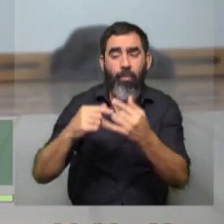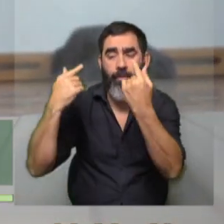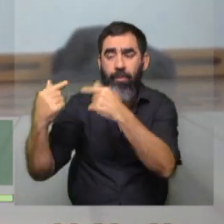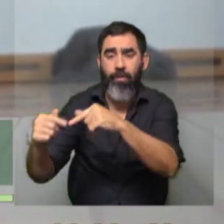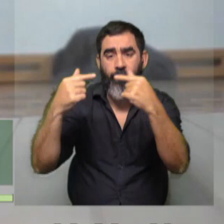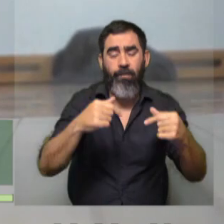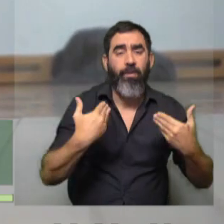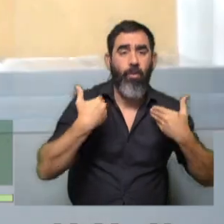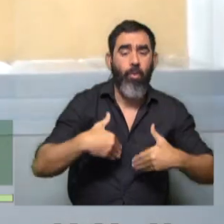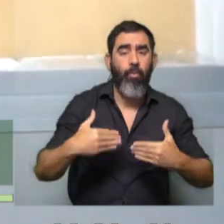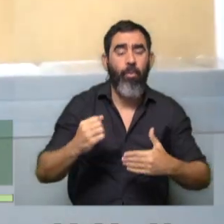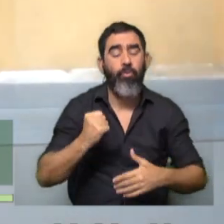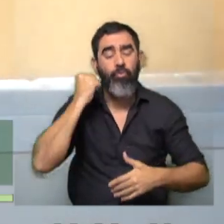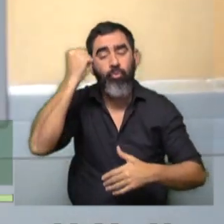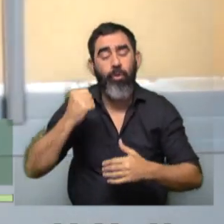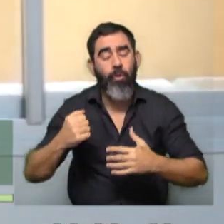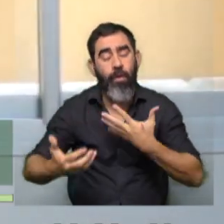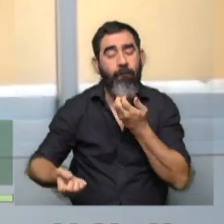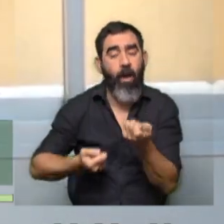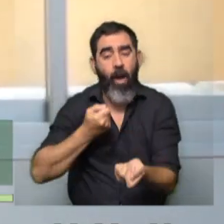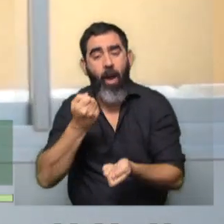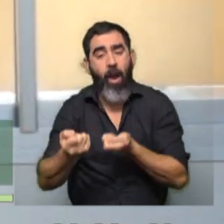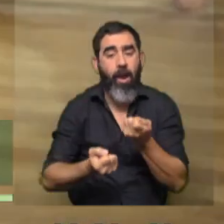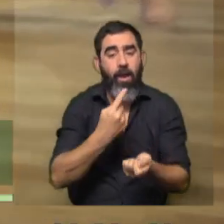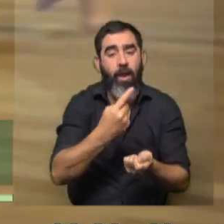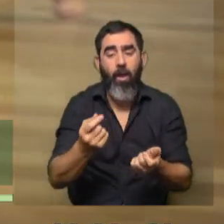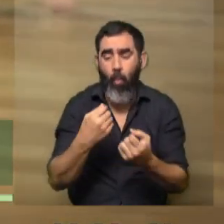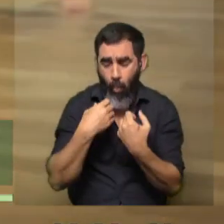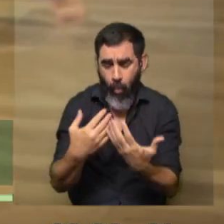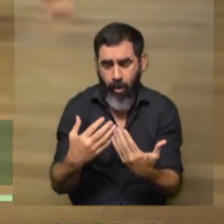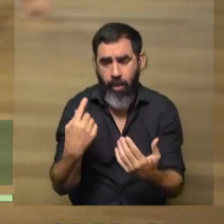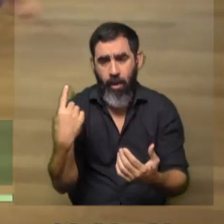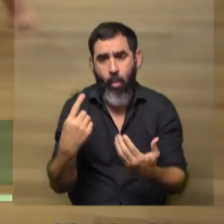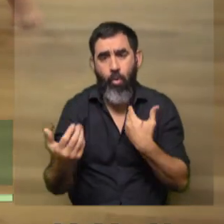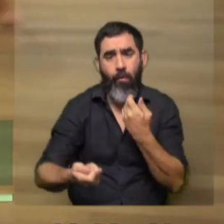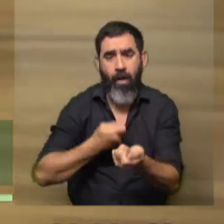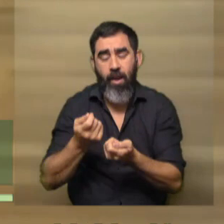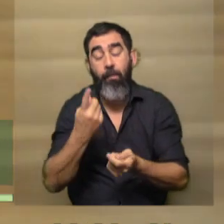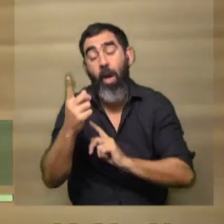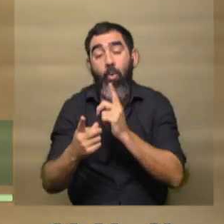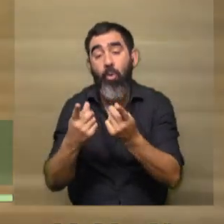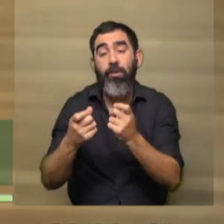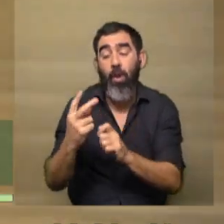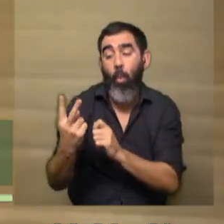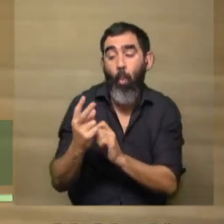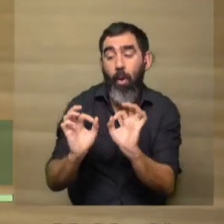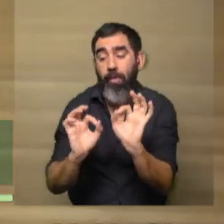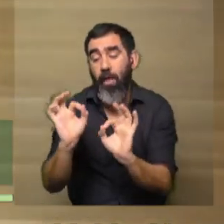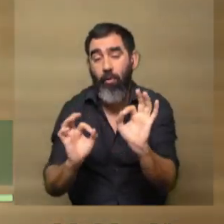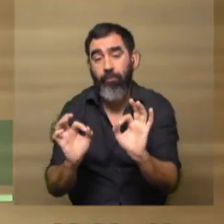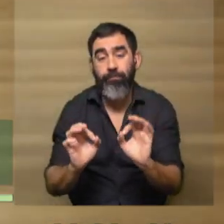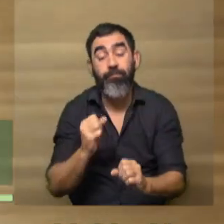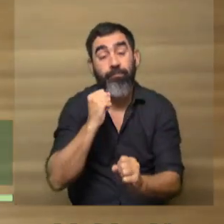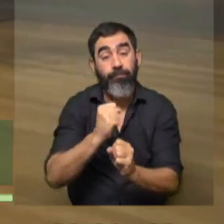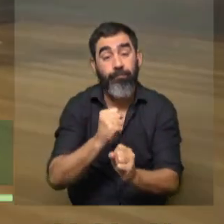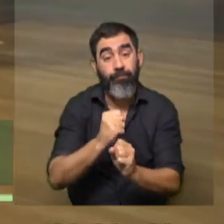cuerpos y los deseos de esos cuerpos por bailar, y que todos podemos bailar, pero algunos necesitamos más cuidado que otros. El trabajo